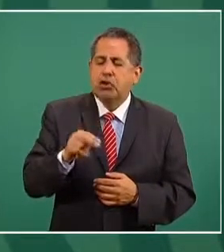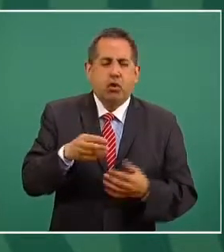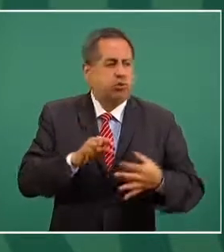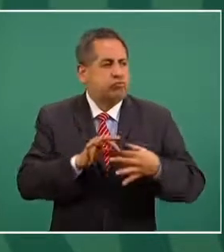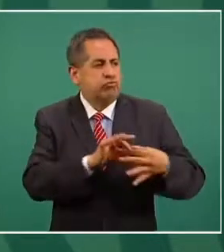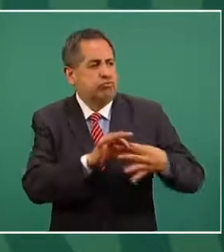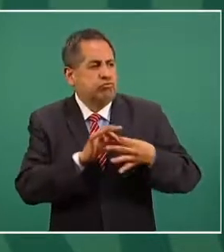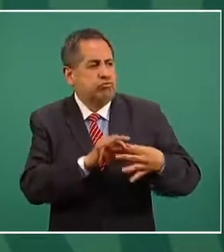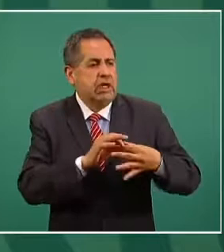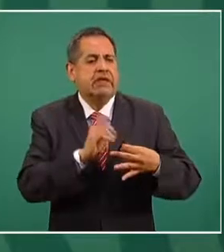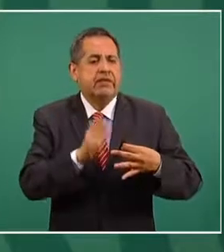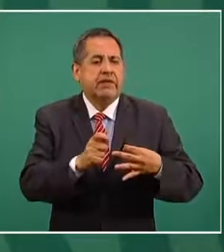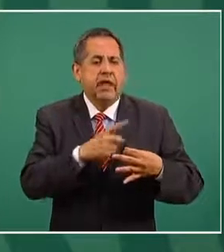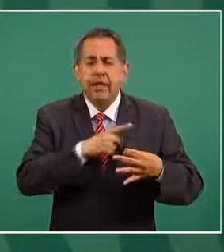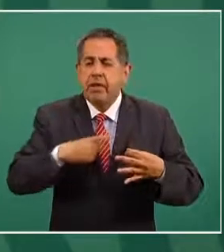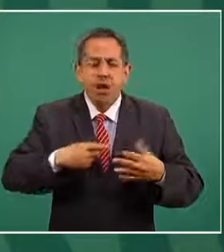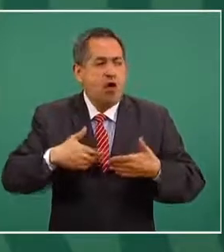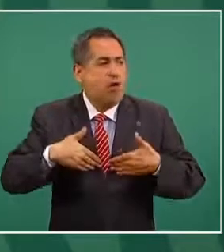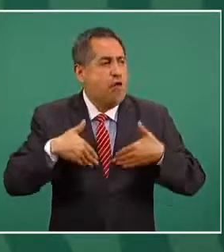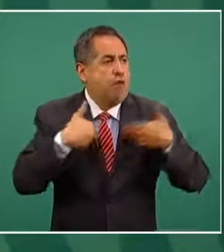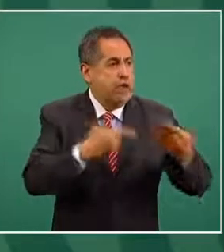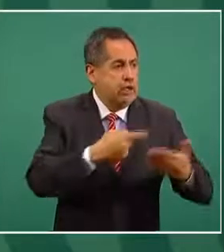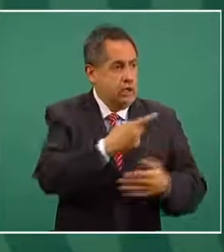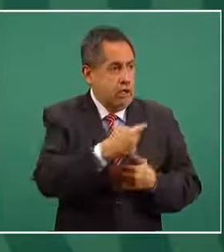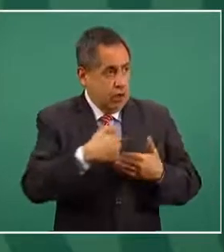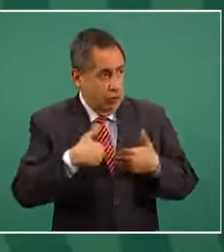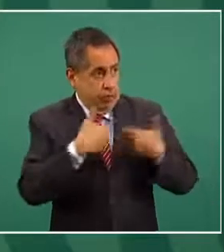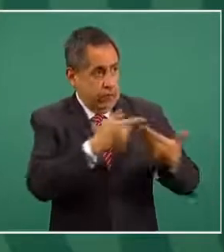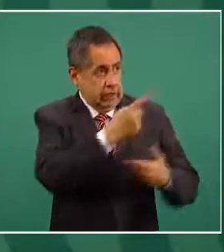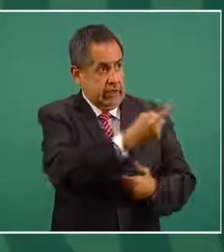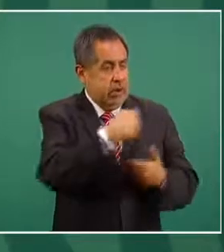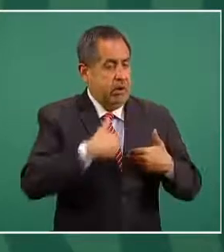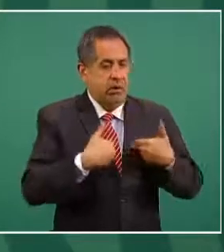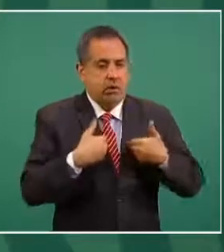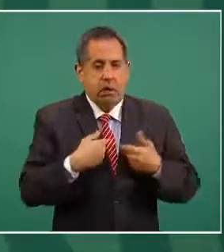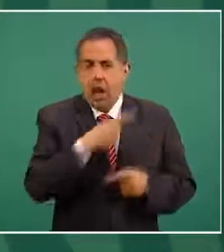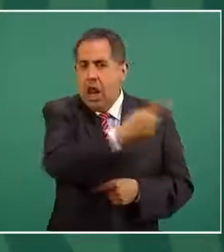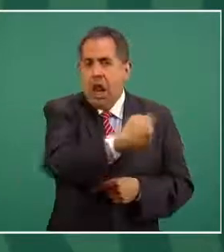entre las partes. En este caso no la hubo,